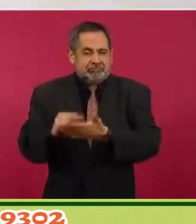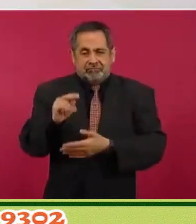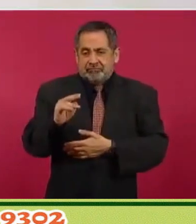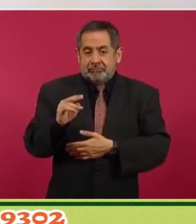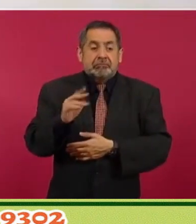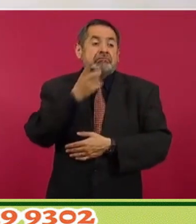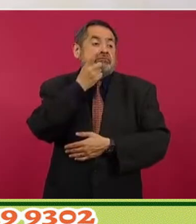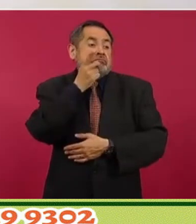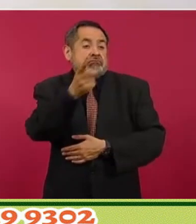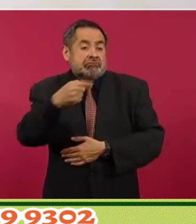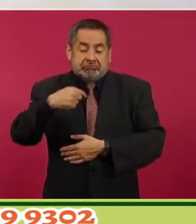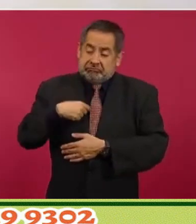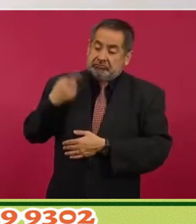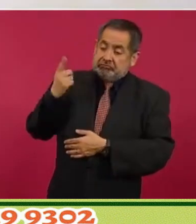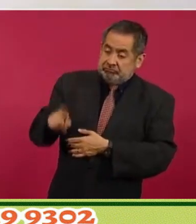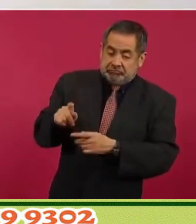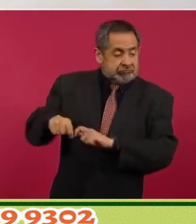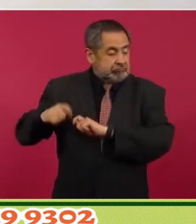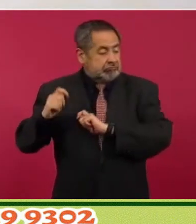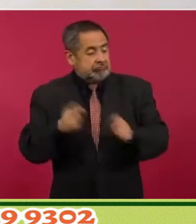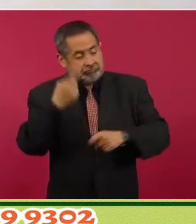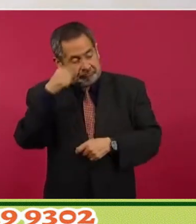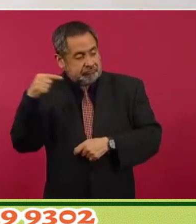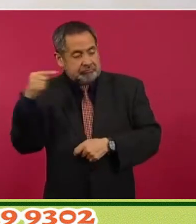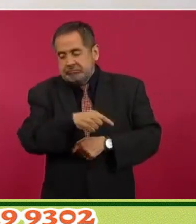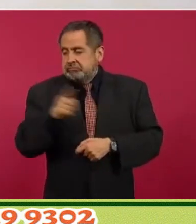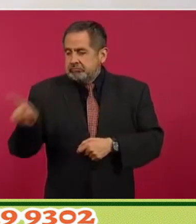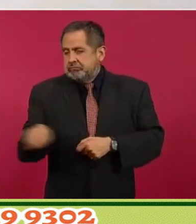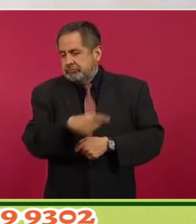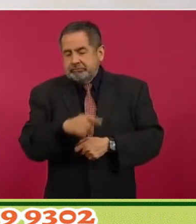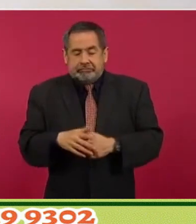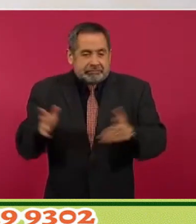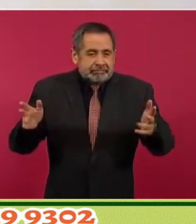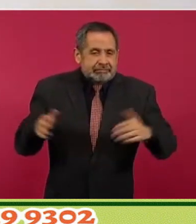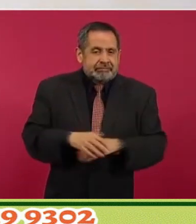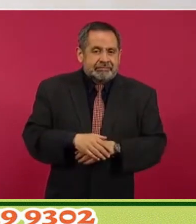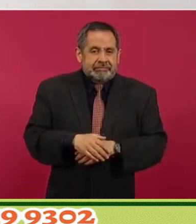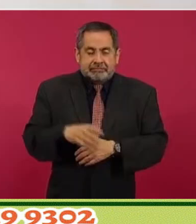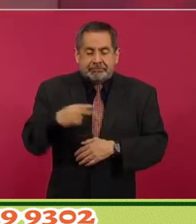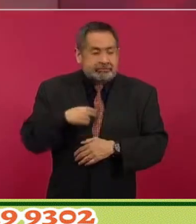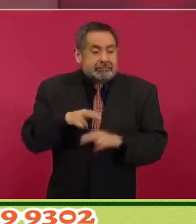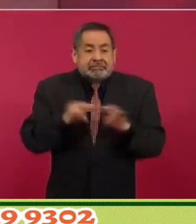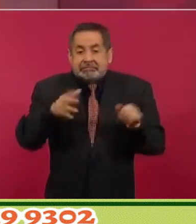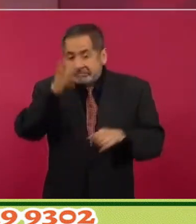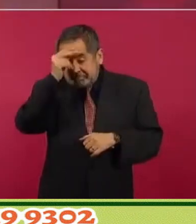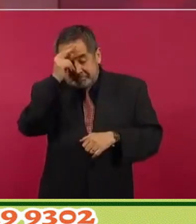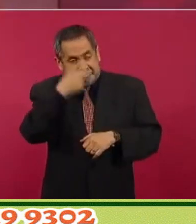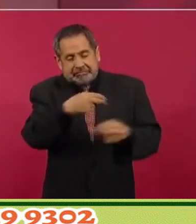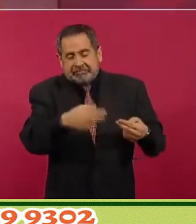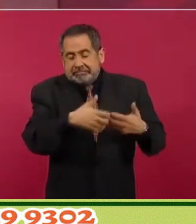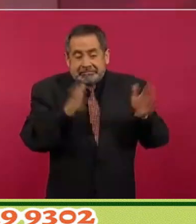yo ordené que se le entregara a la empresa, que repito, no me he aprendido el nombre de la empresa,